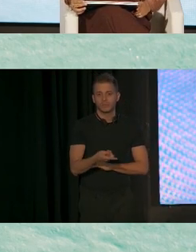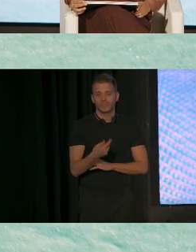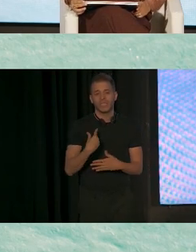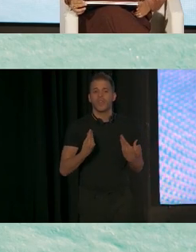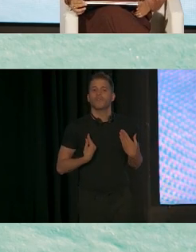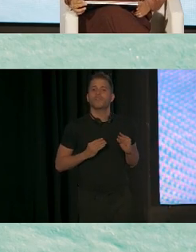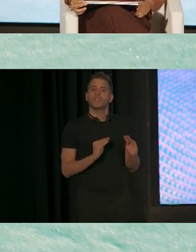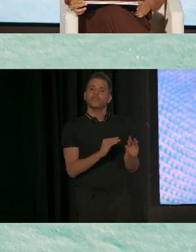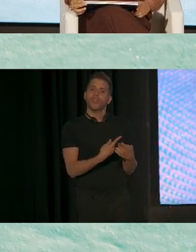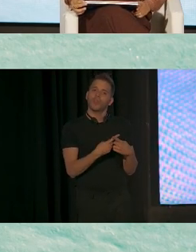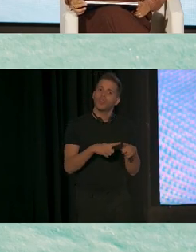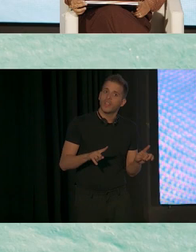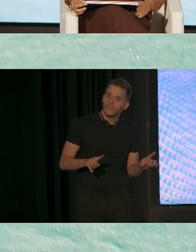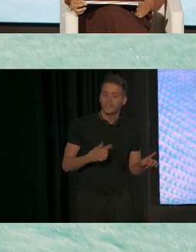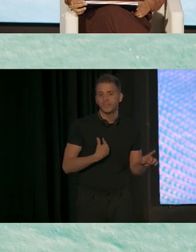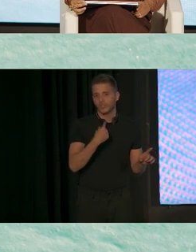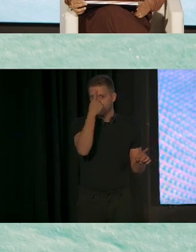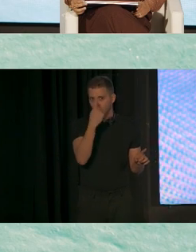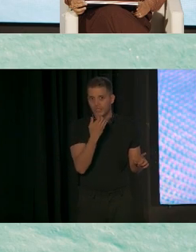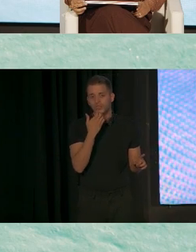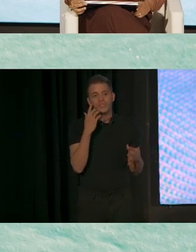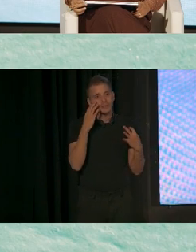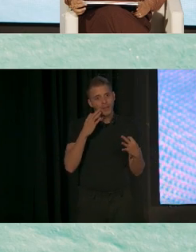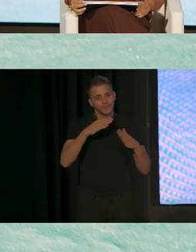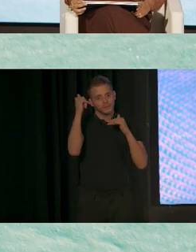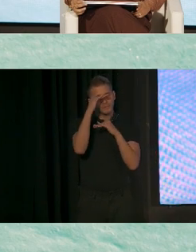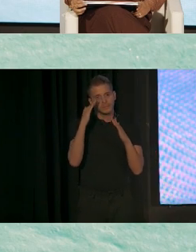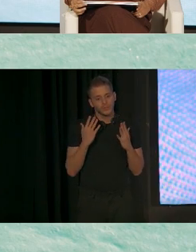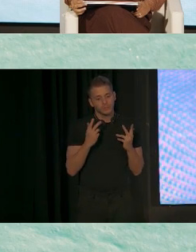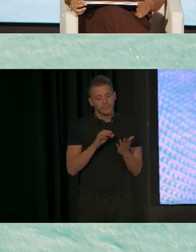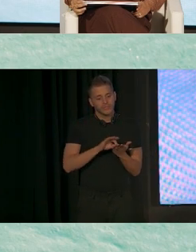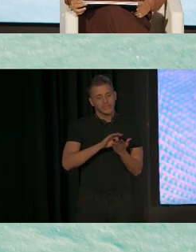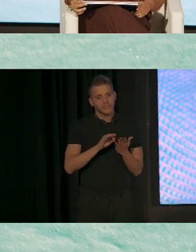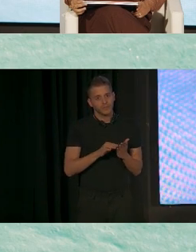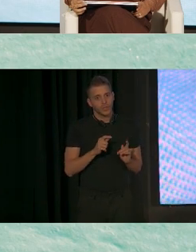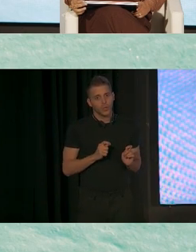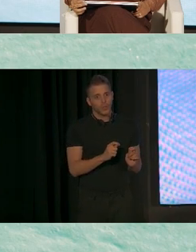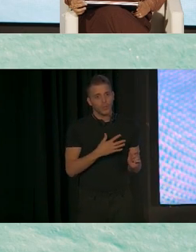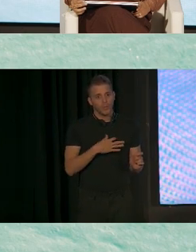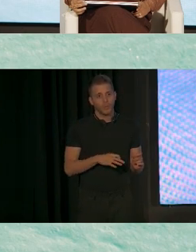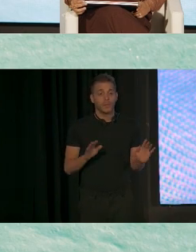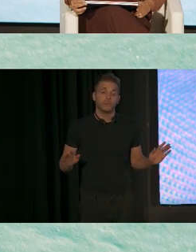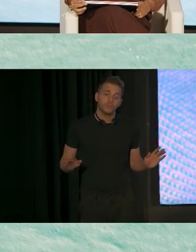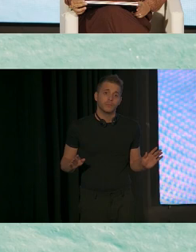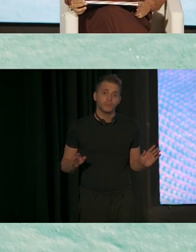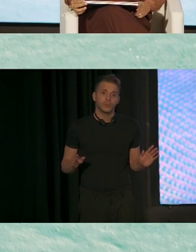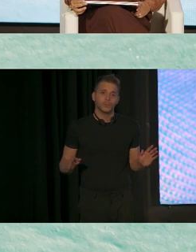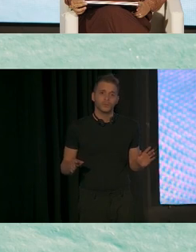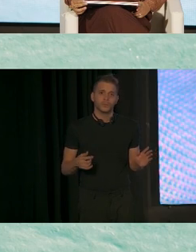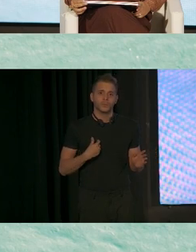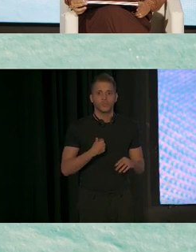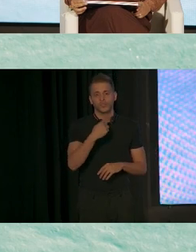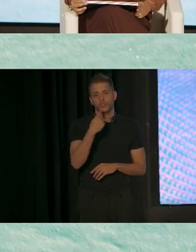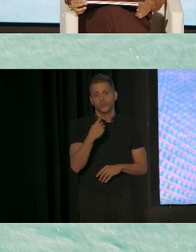diferente si hubiera podido recibir esos servicios. Pero de todos modos, creo que mi